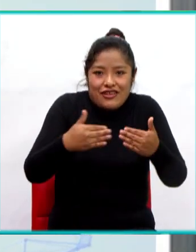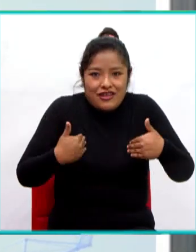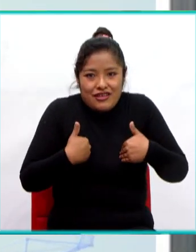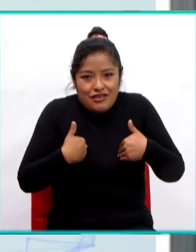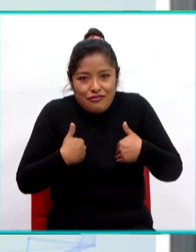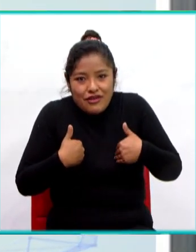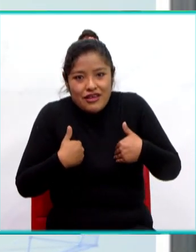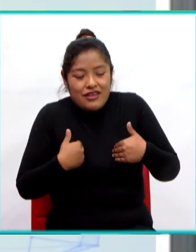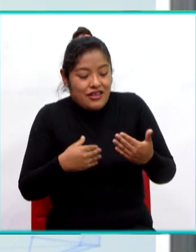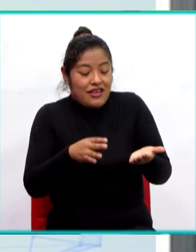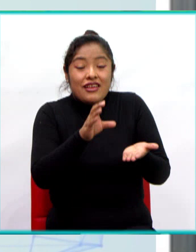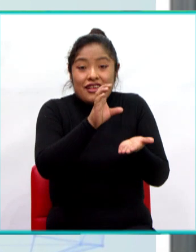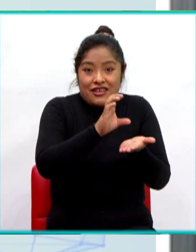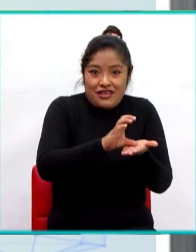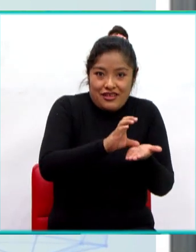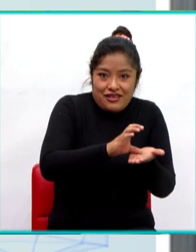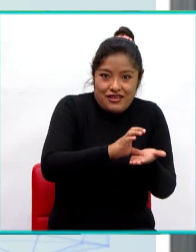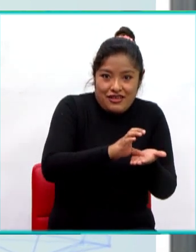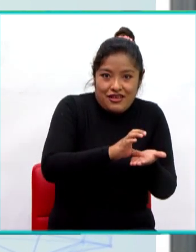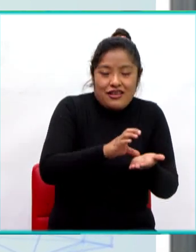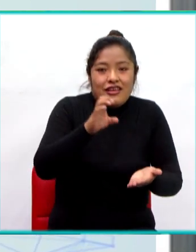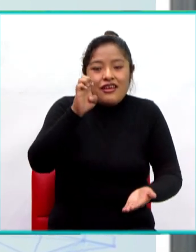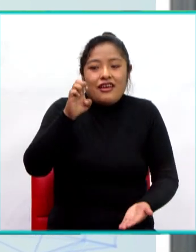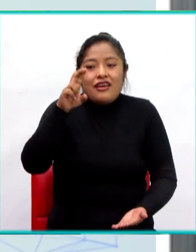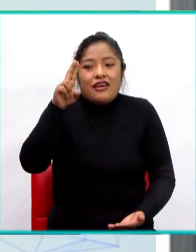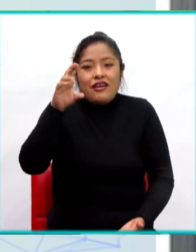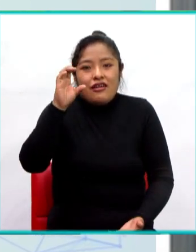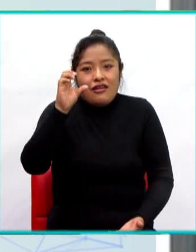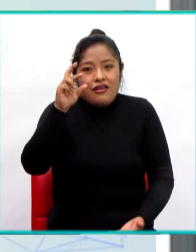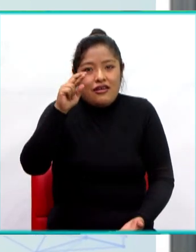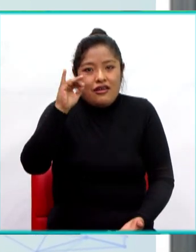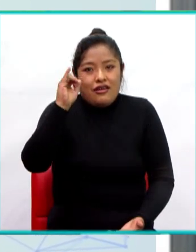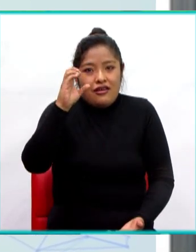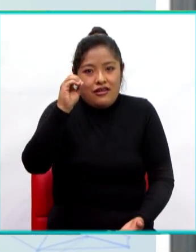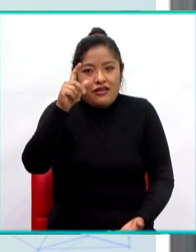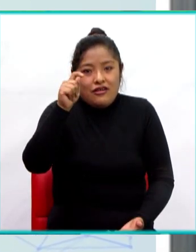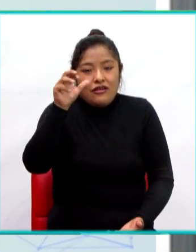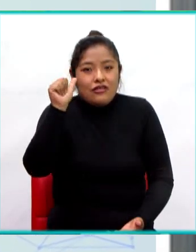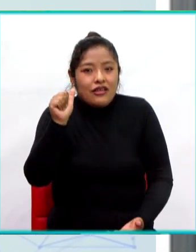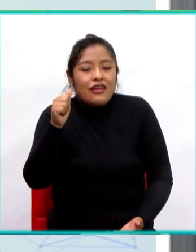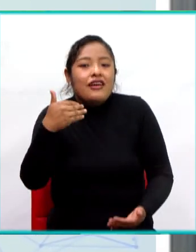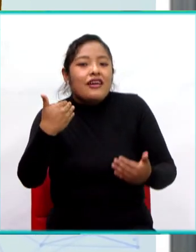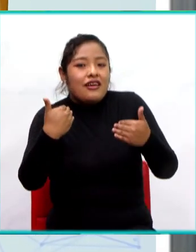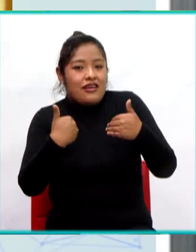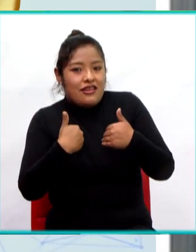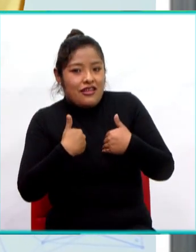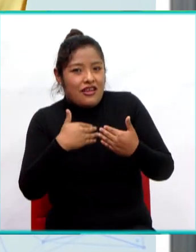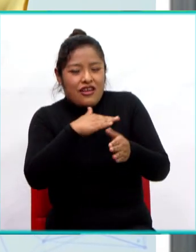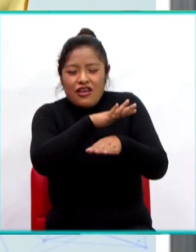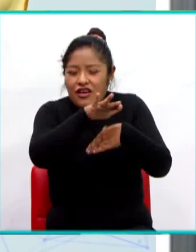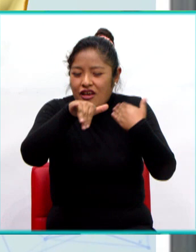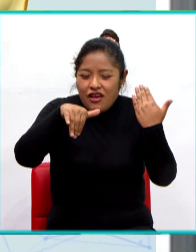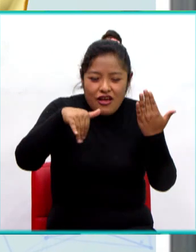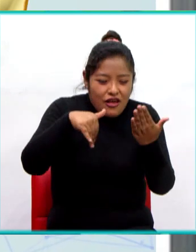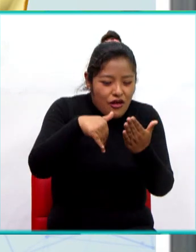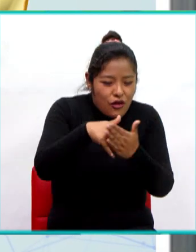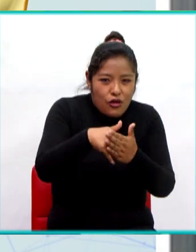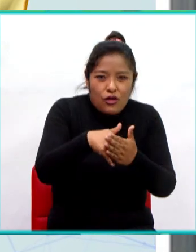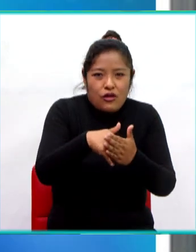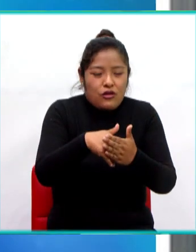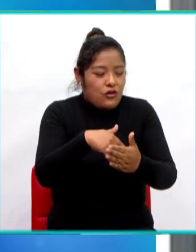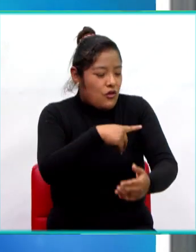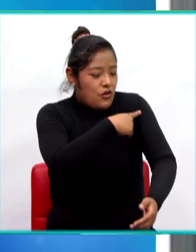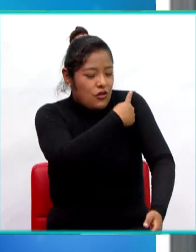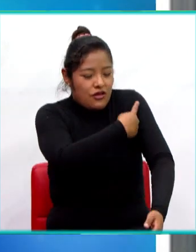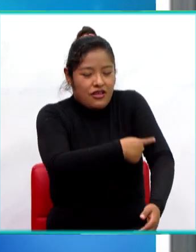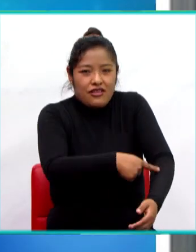de célula eucariota y que básicamente compone a todo el tejido animal, incluido el ser humano.